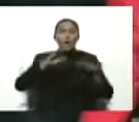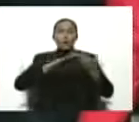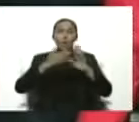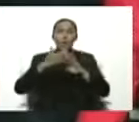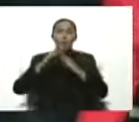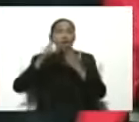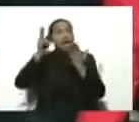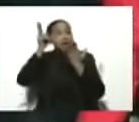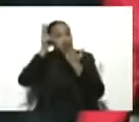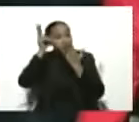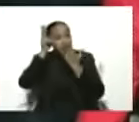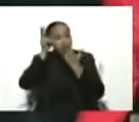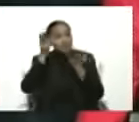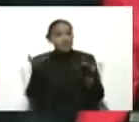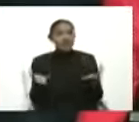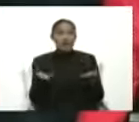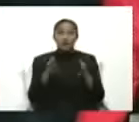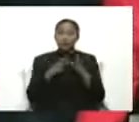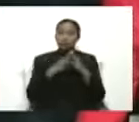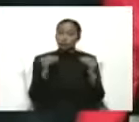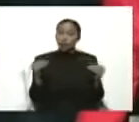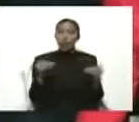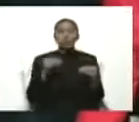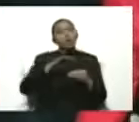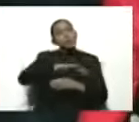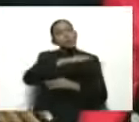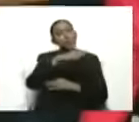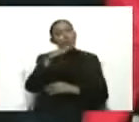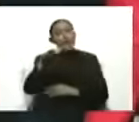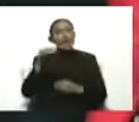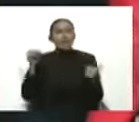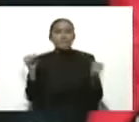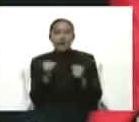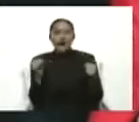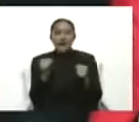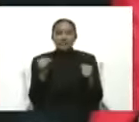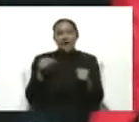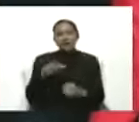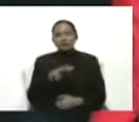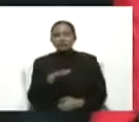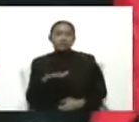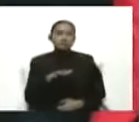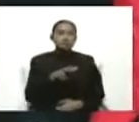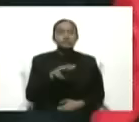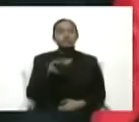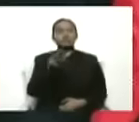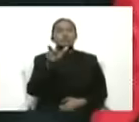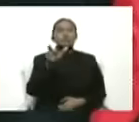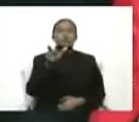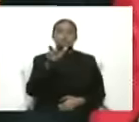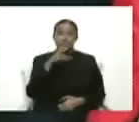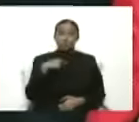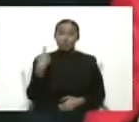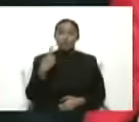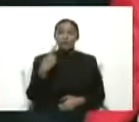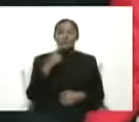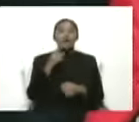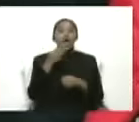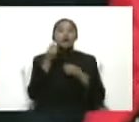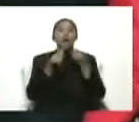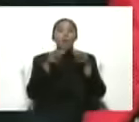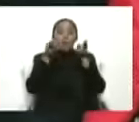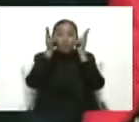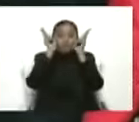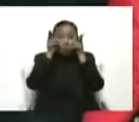de allá, de los nevados, uno de los pueblos más altos que hay que subir en burro, lo vimos en una de las películas que